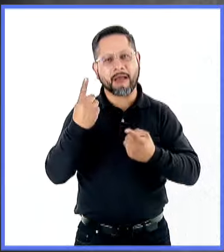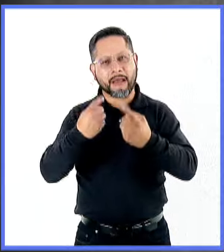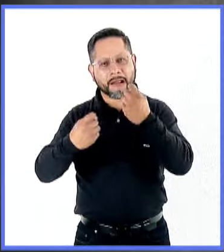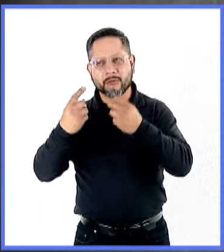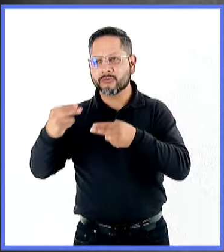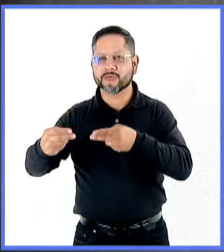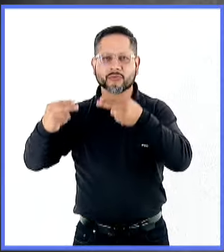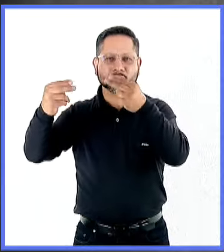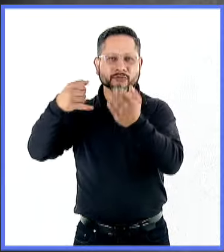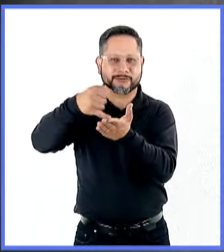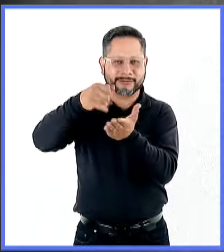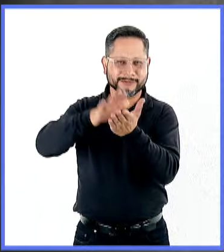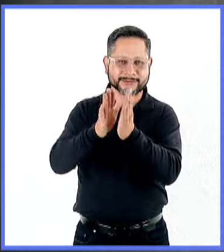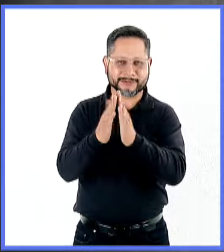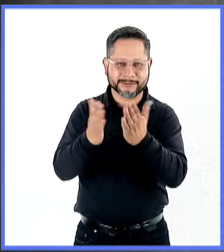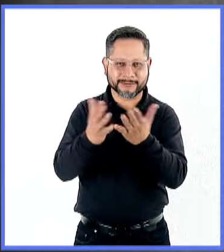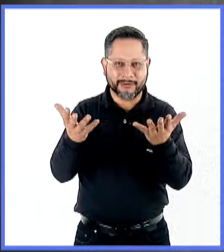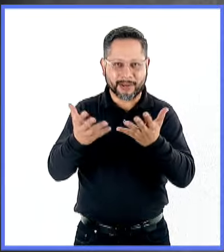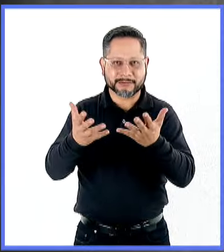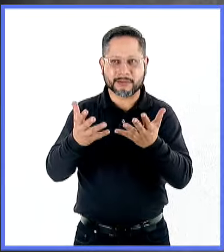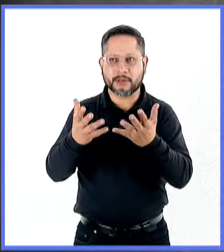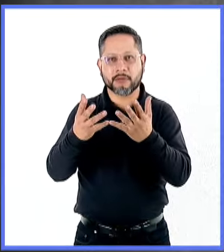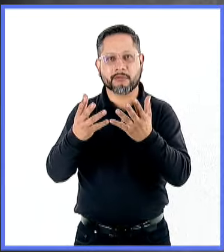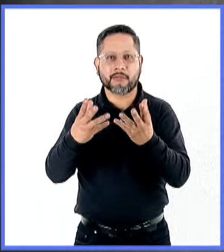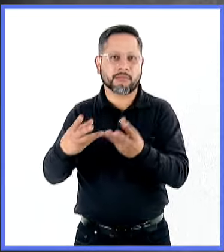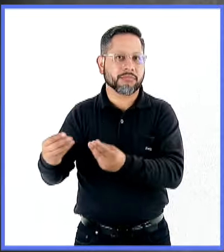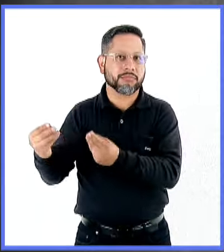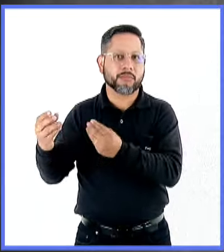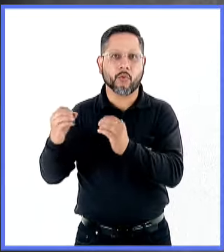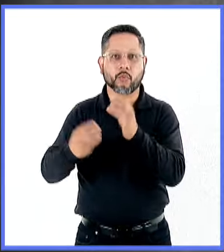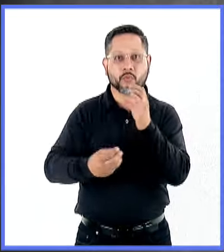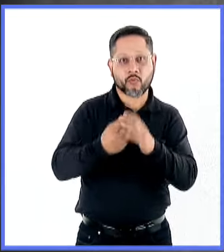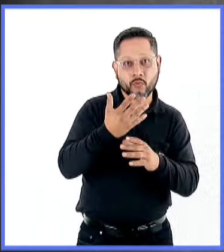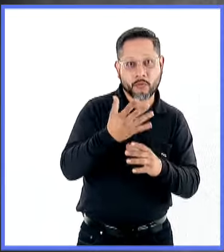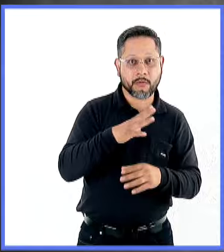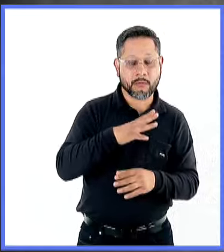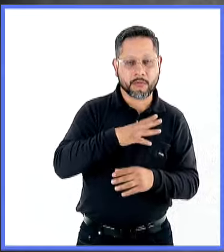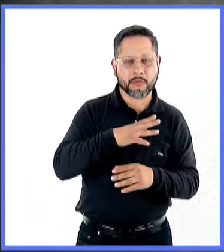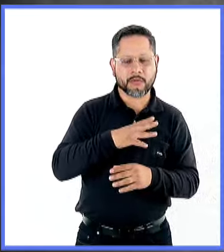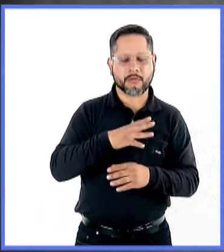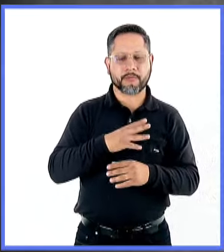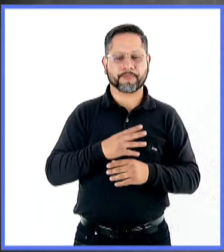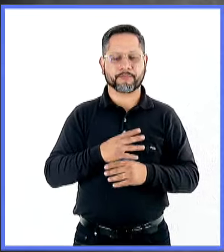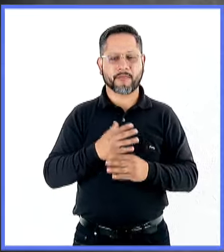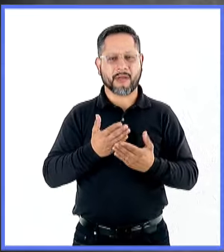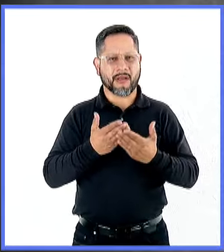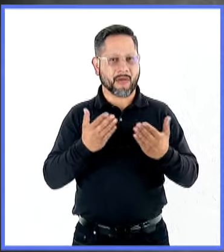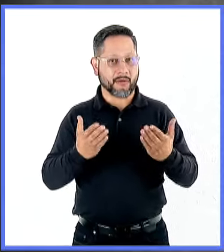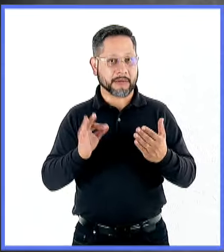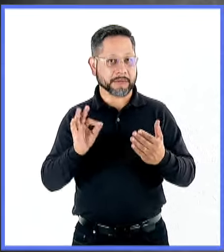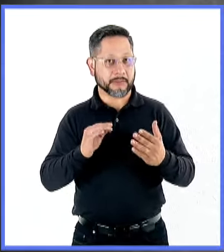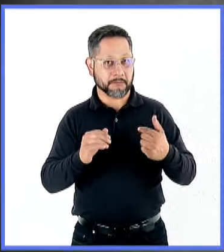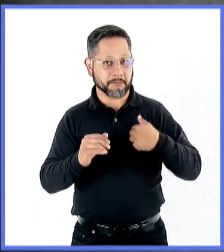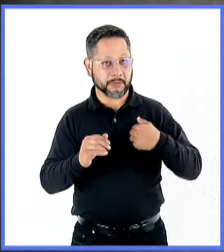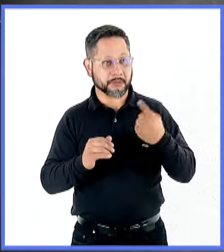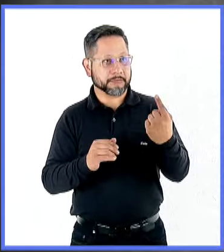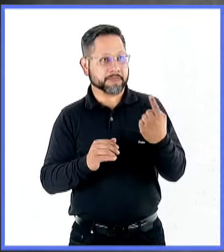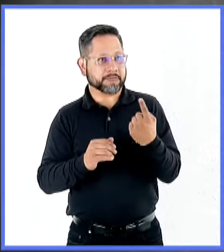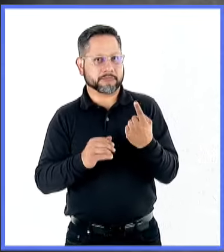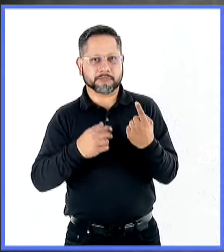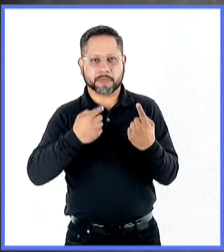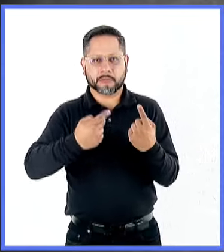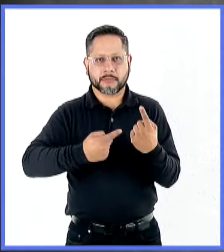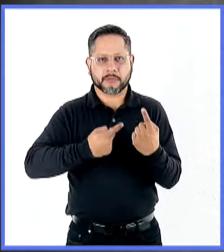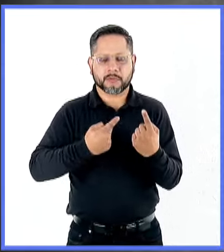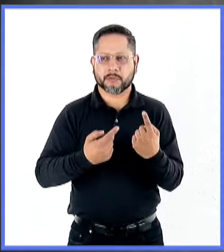desaparecen y demás. Y cuando alguien me dice, bueno, pero, ¿por qué,